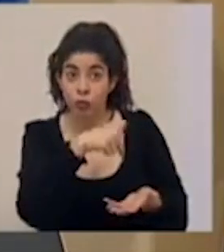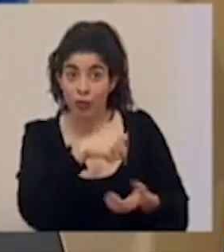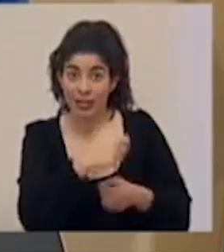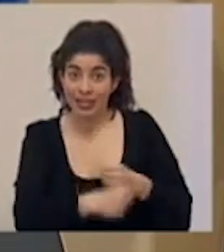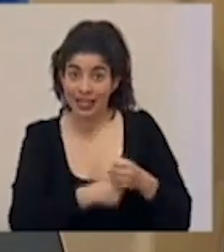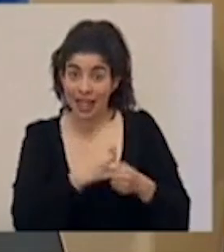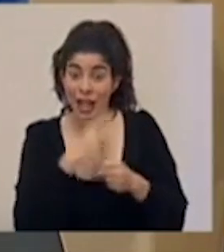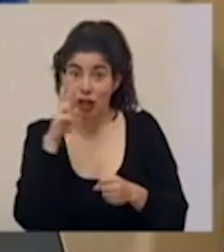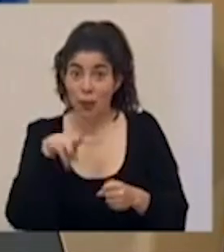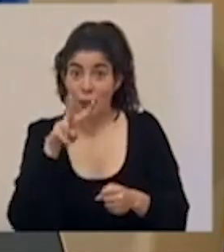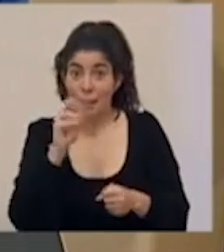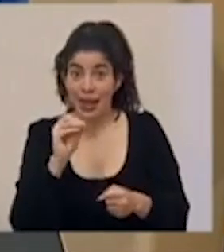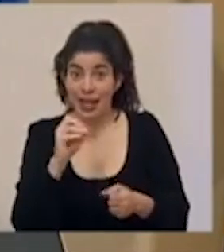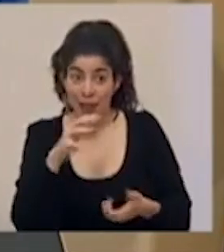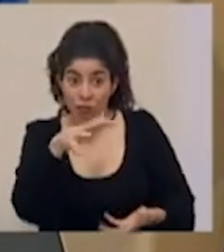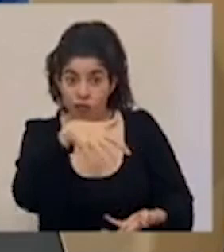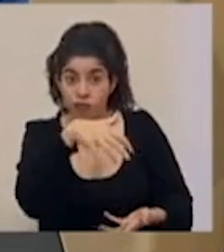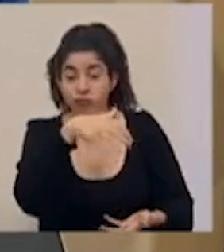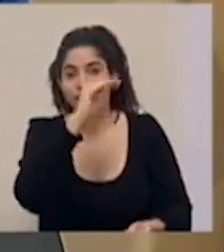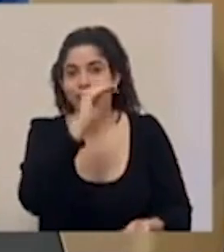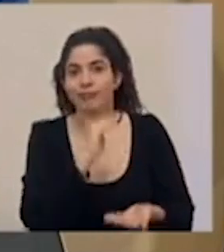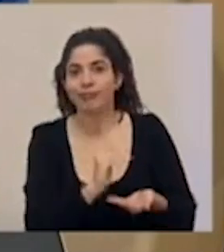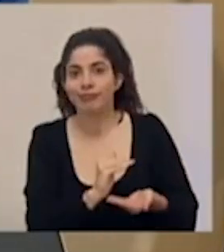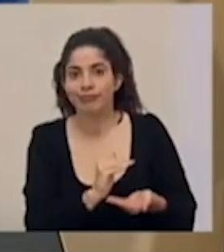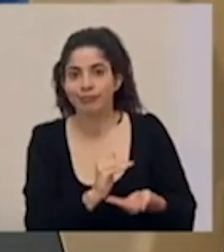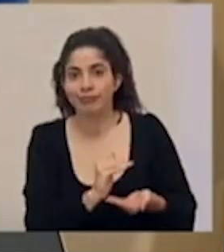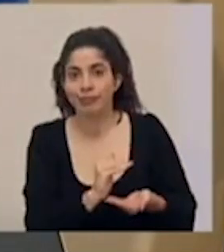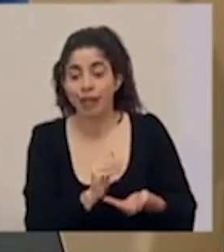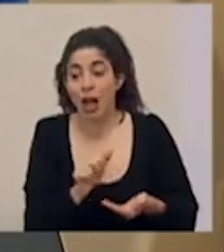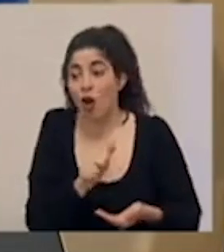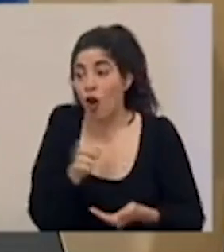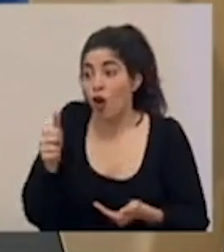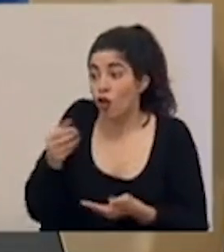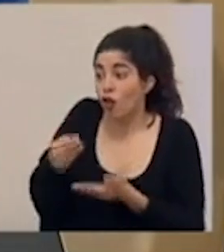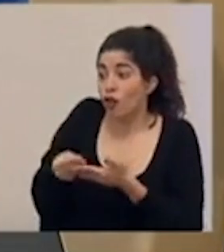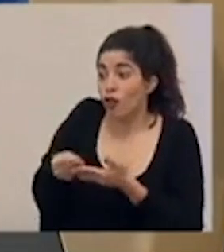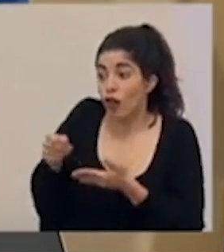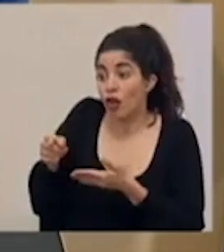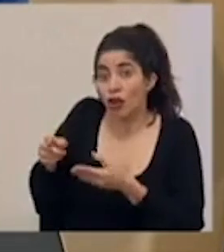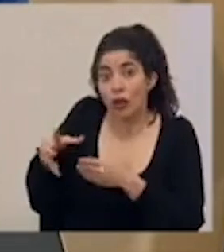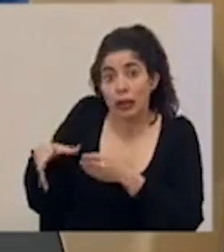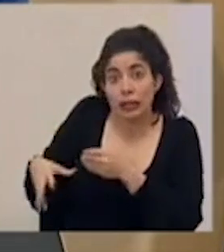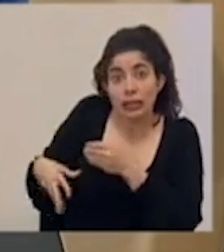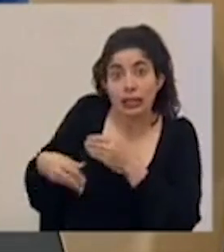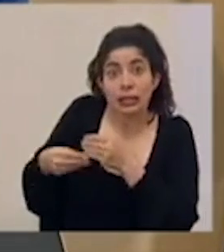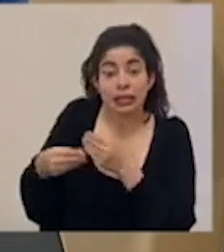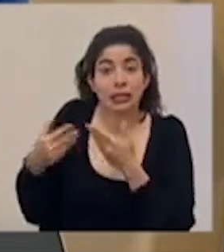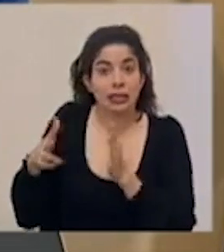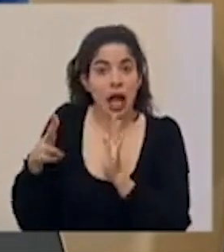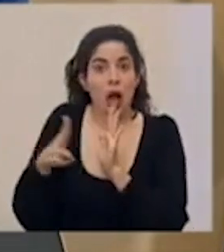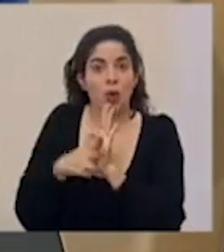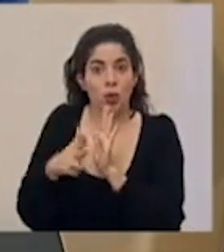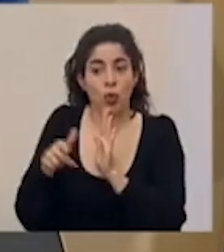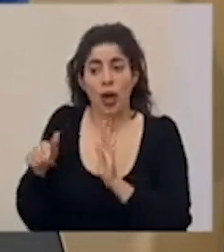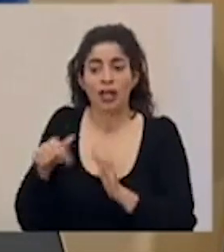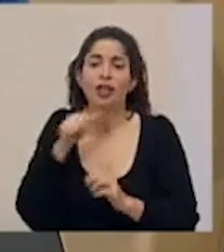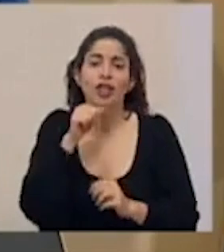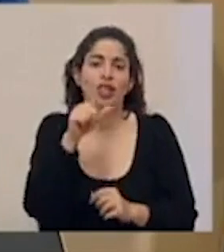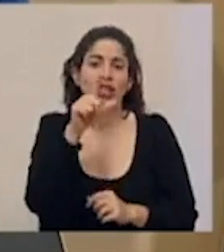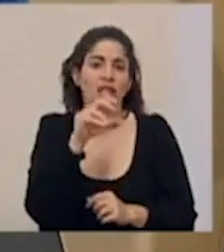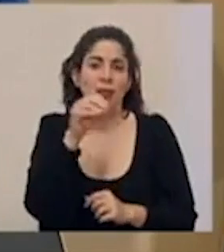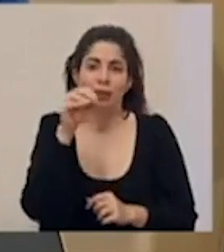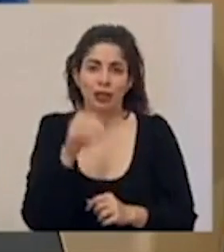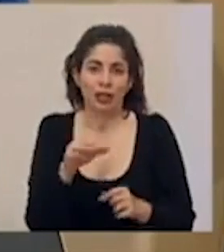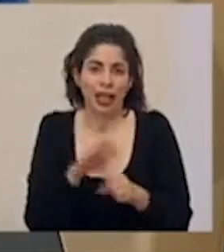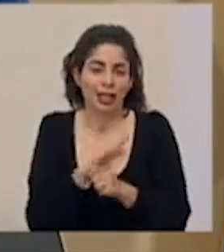tenerse en el 2020 y que estos fondos que se han autorizado adicionales, si bien no corresponden a ese 100%